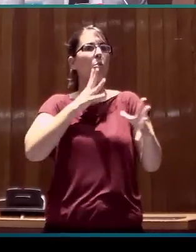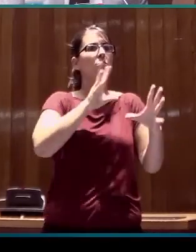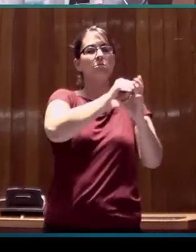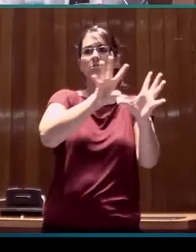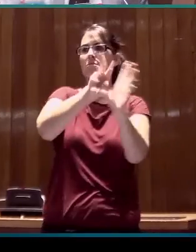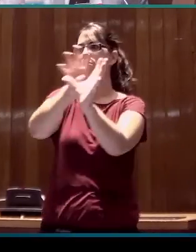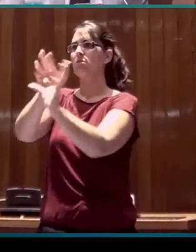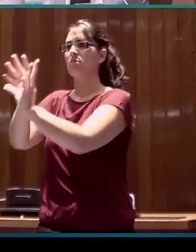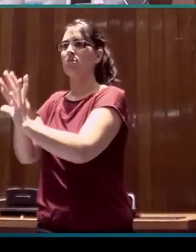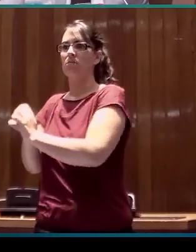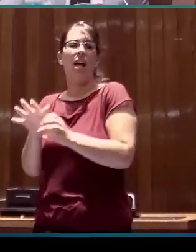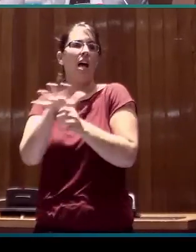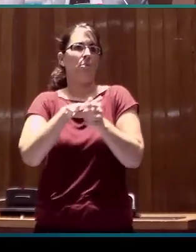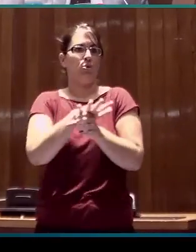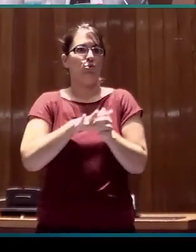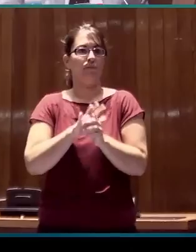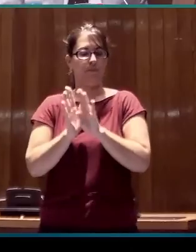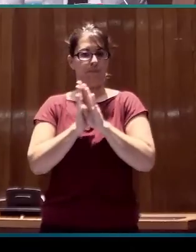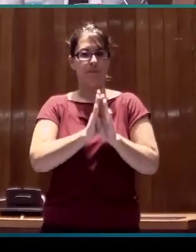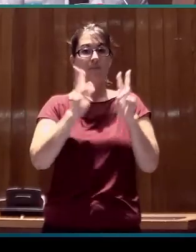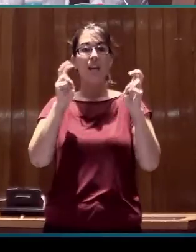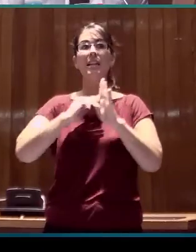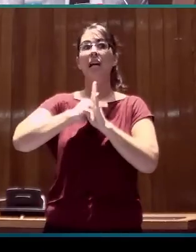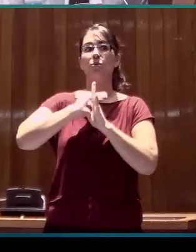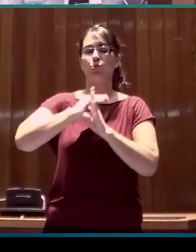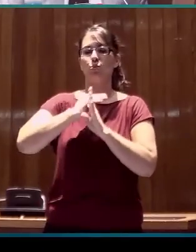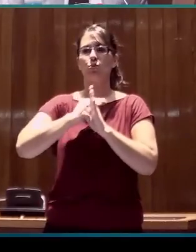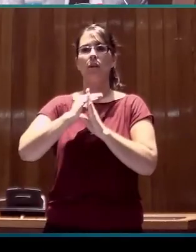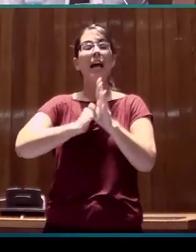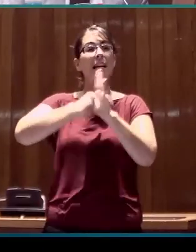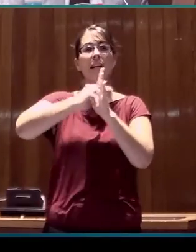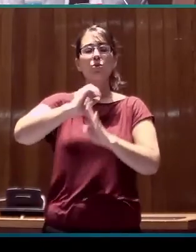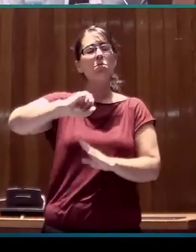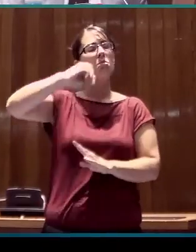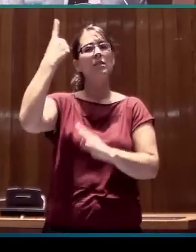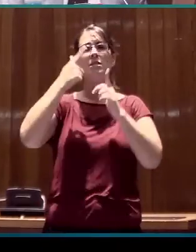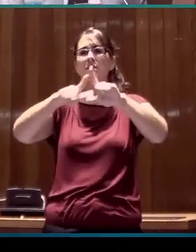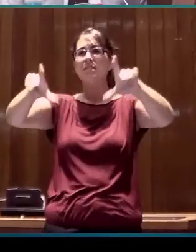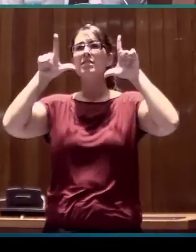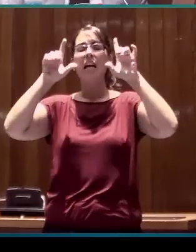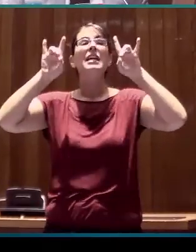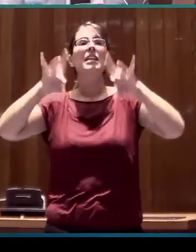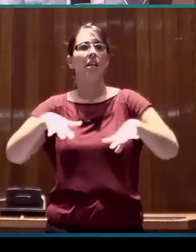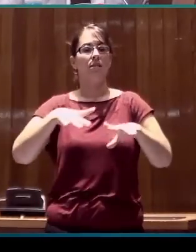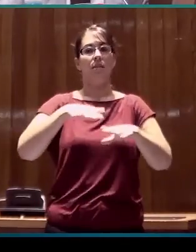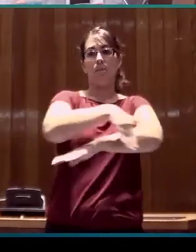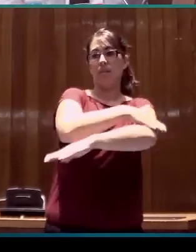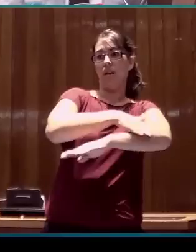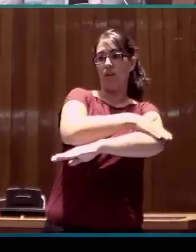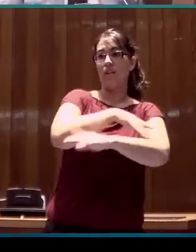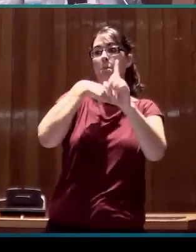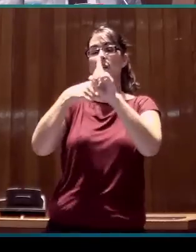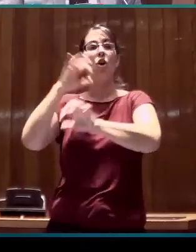En lo que se refiere a la planificación del estatus, el protagonismo lo tienen sobre todo las administraciones y las organizaciones vinculadas a las